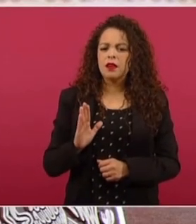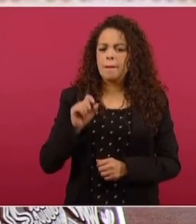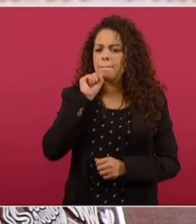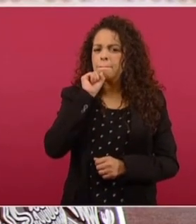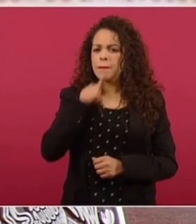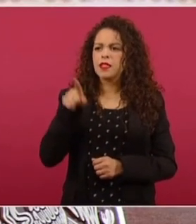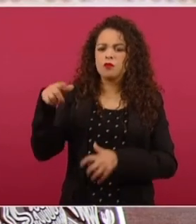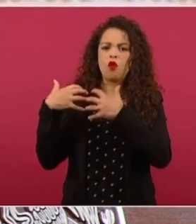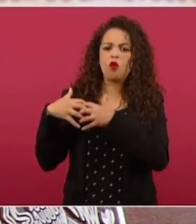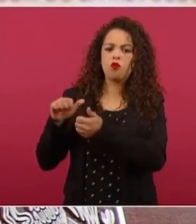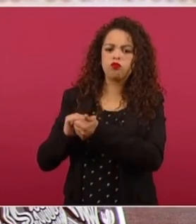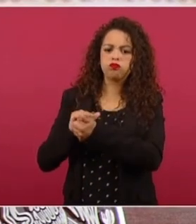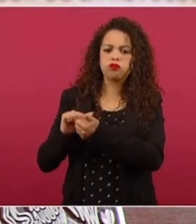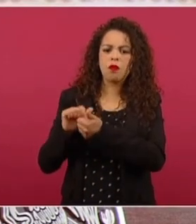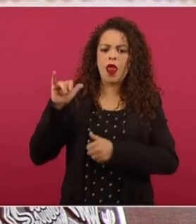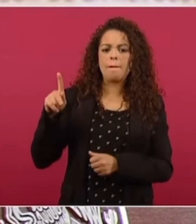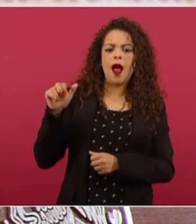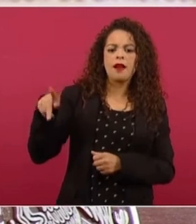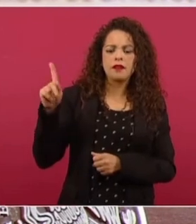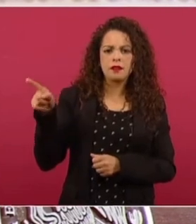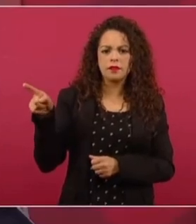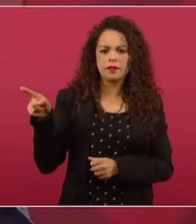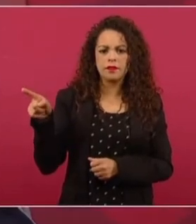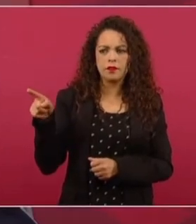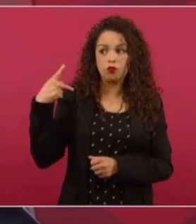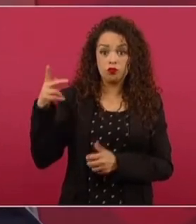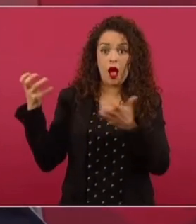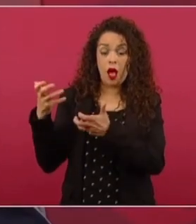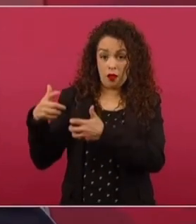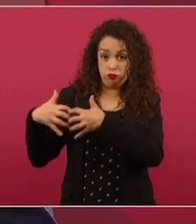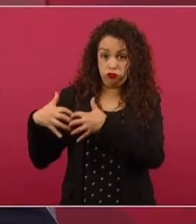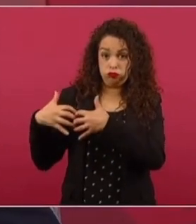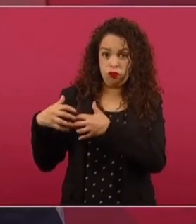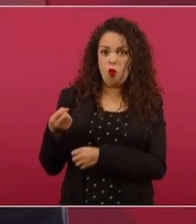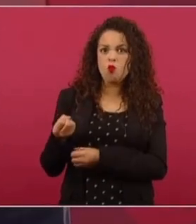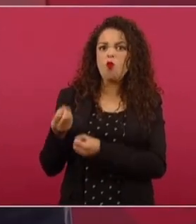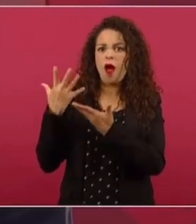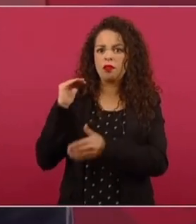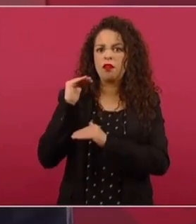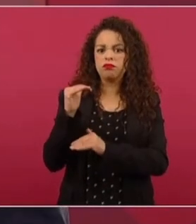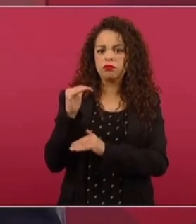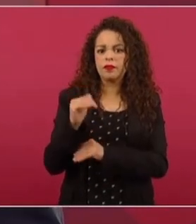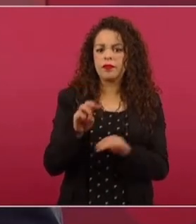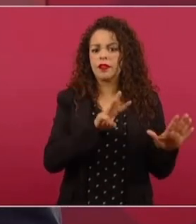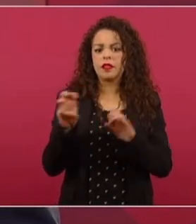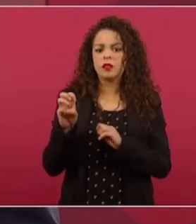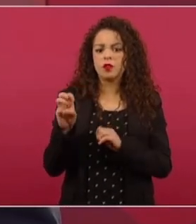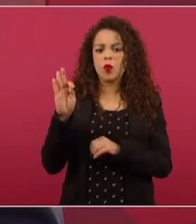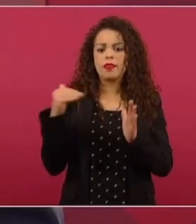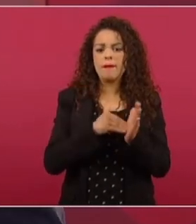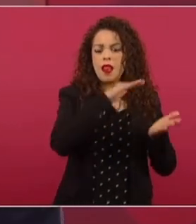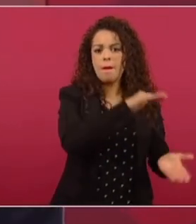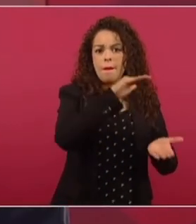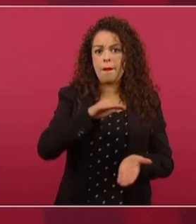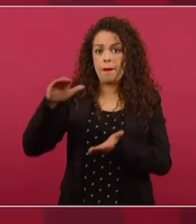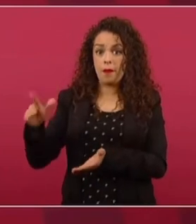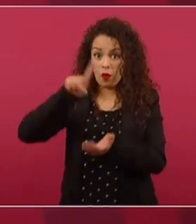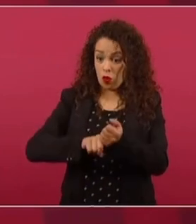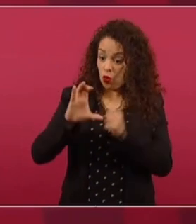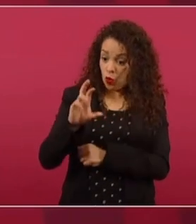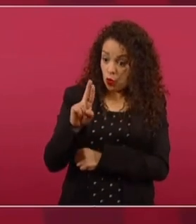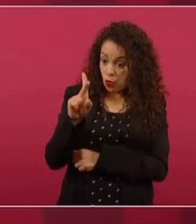está dando la planta de DIRPAR. Tiene una capacidad de procesamiento de 340 mil barriles de crudo,